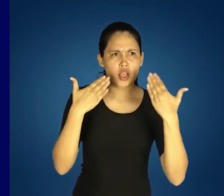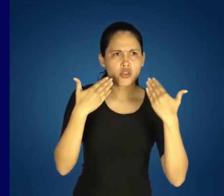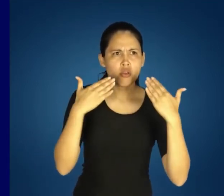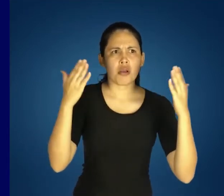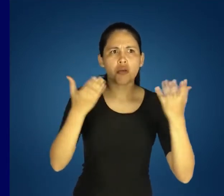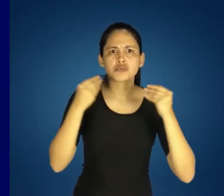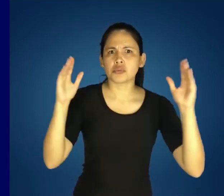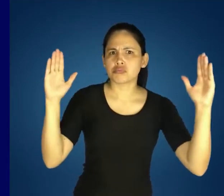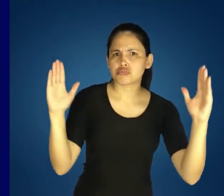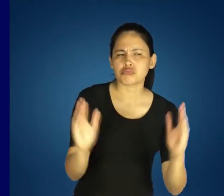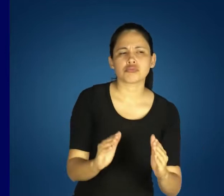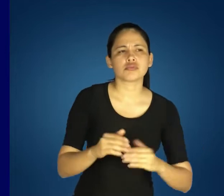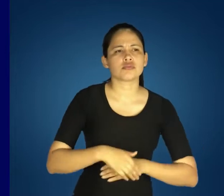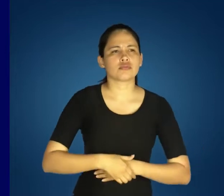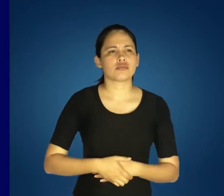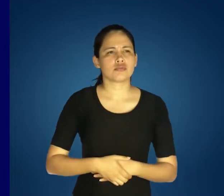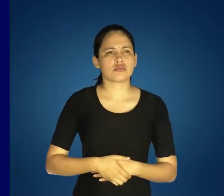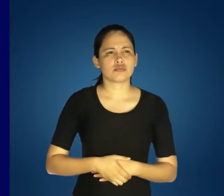efectos del calentamiento global